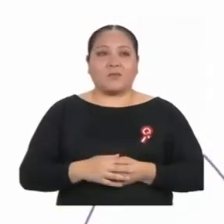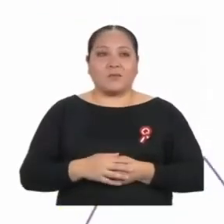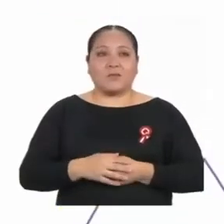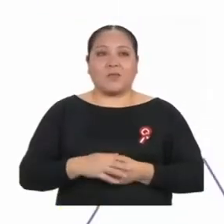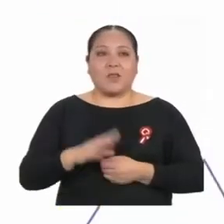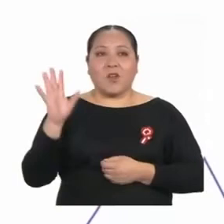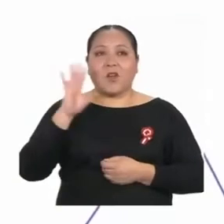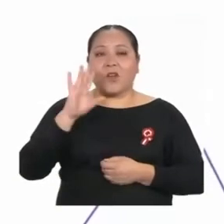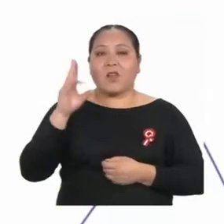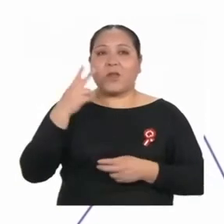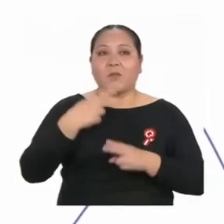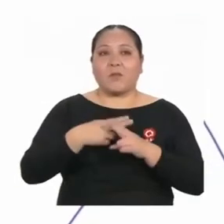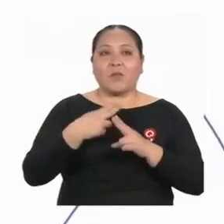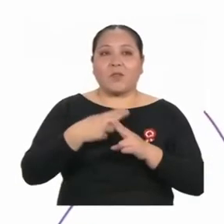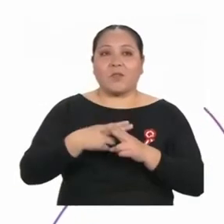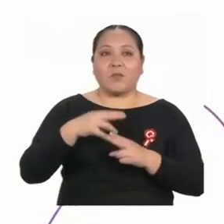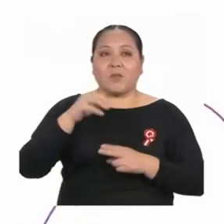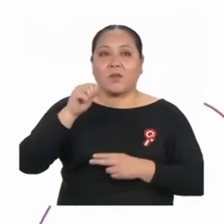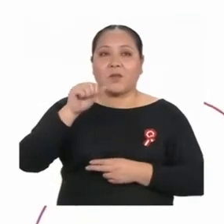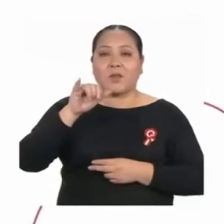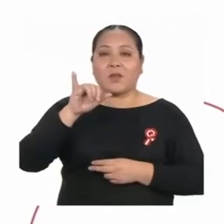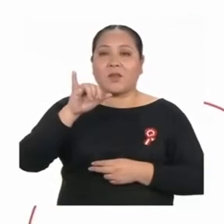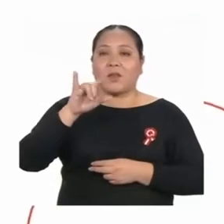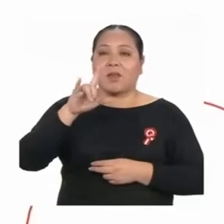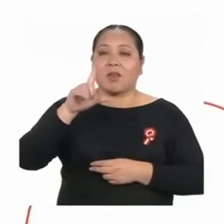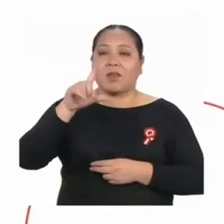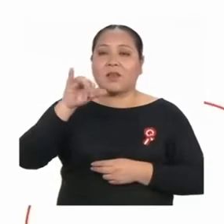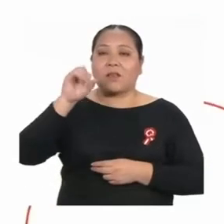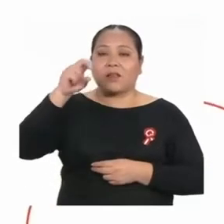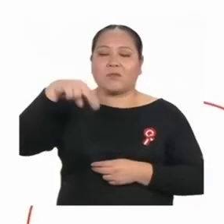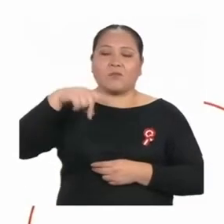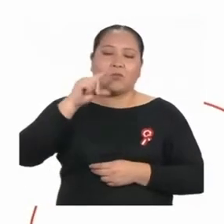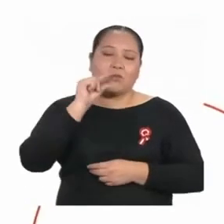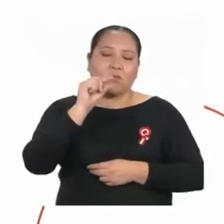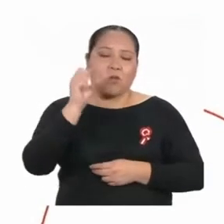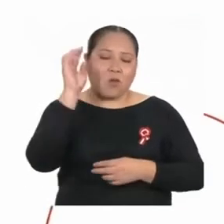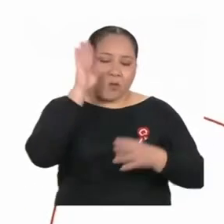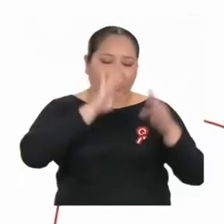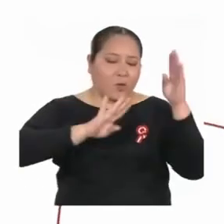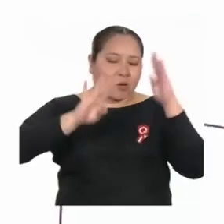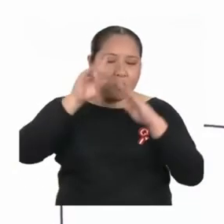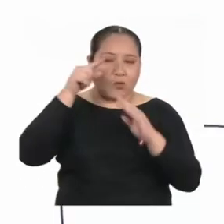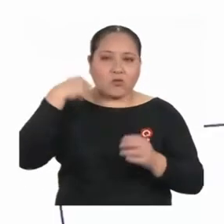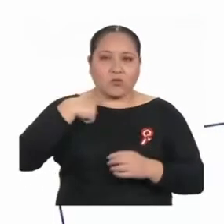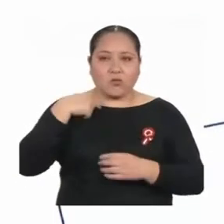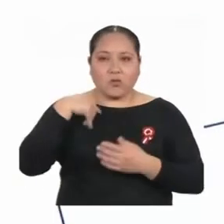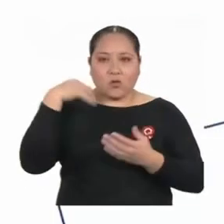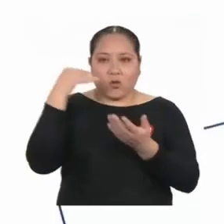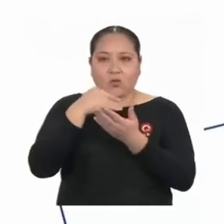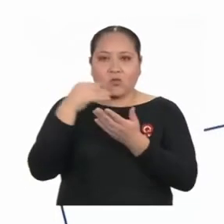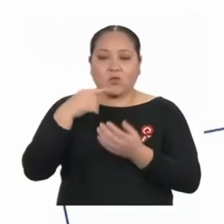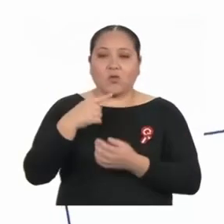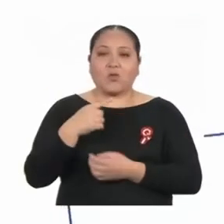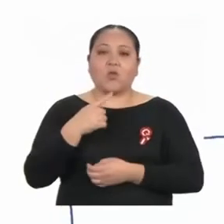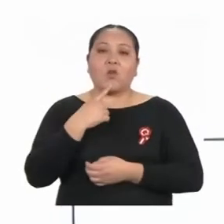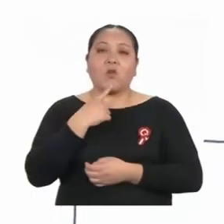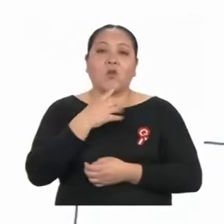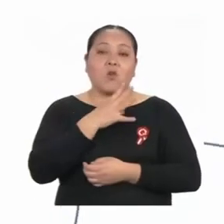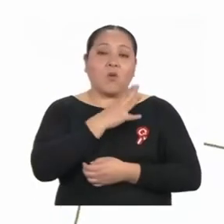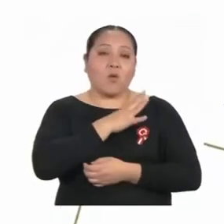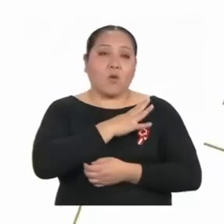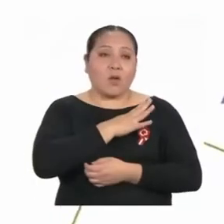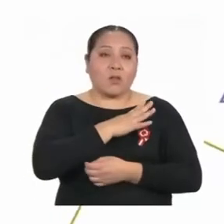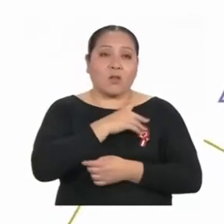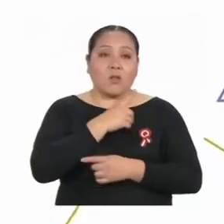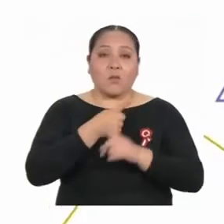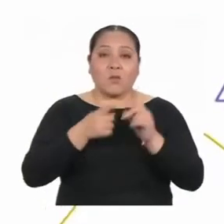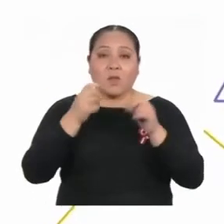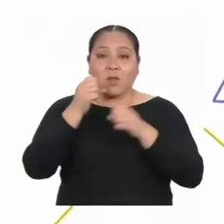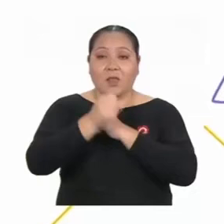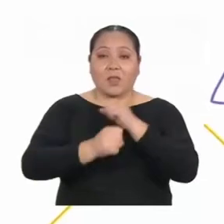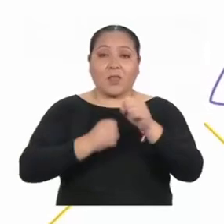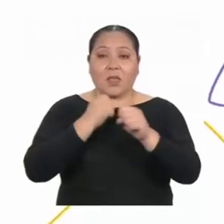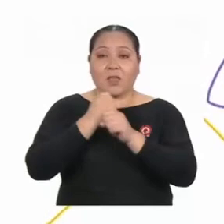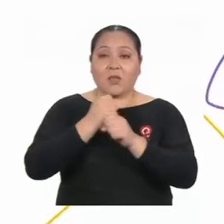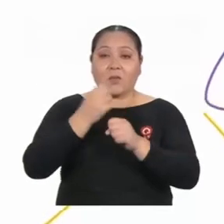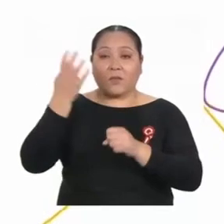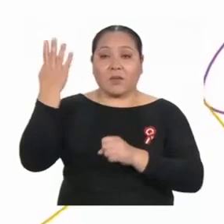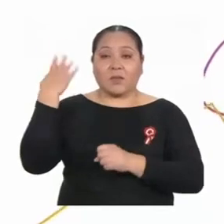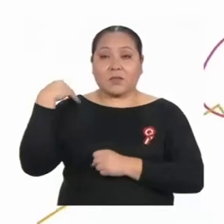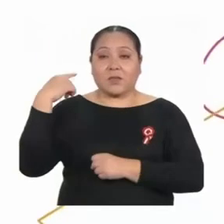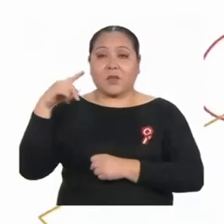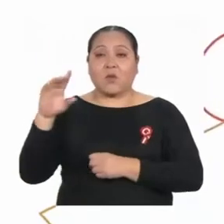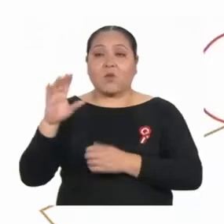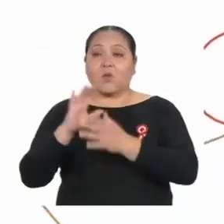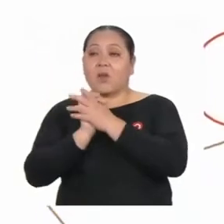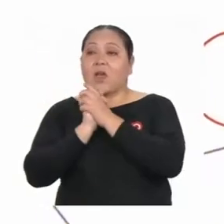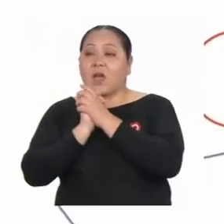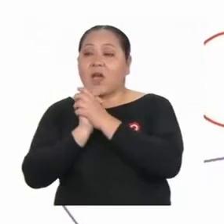mi nombre es Ailín. Estoy un poco preocupada. Yo estudio ahorita el cuarto de secundaria, pero el año pasado una amiga